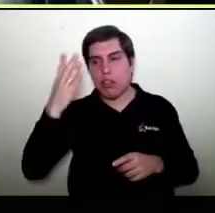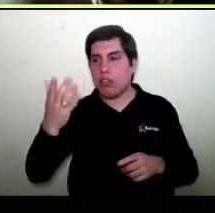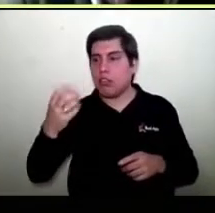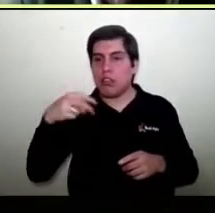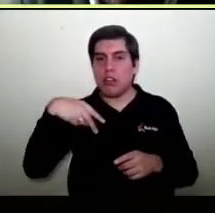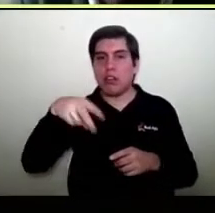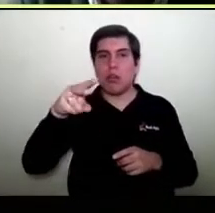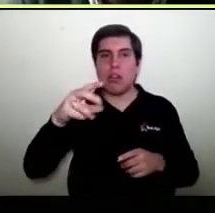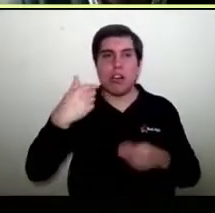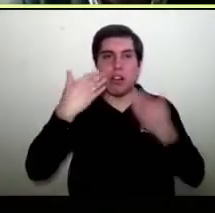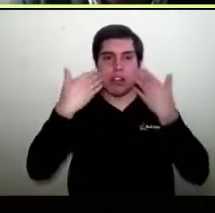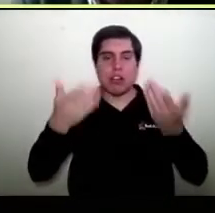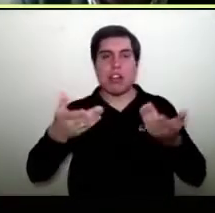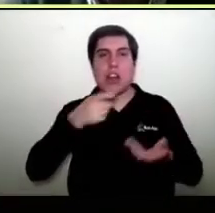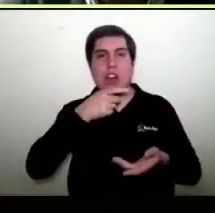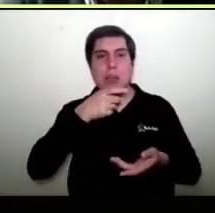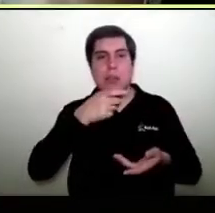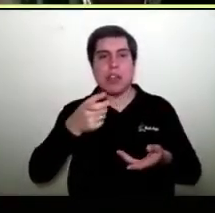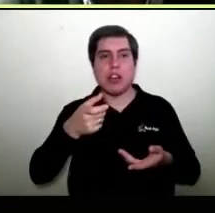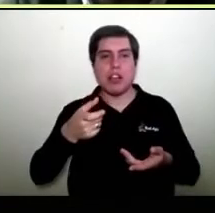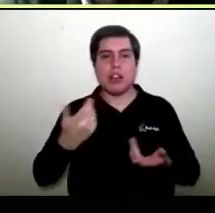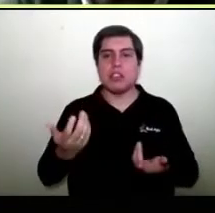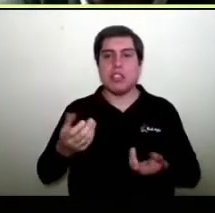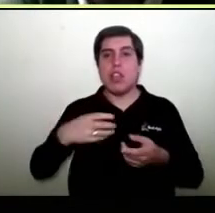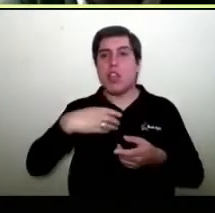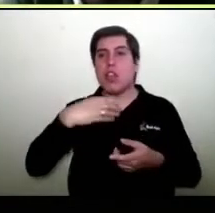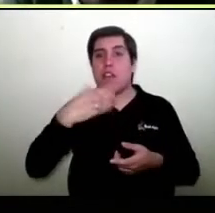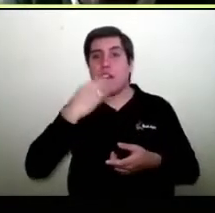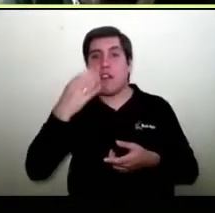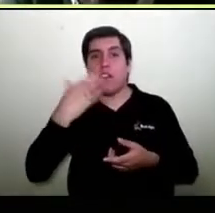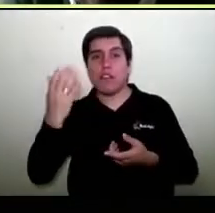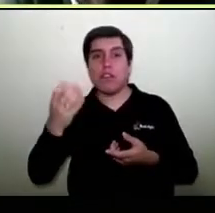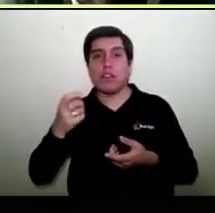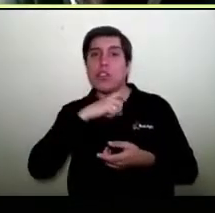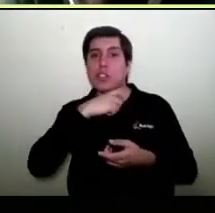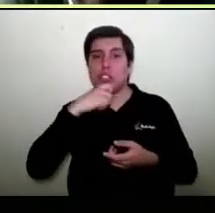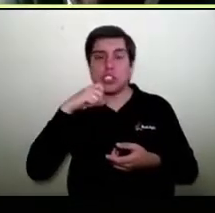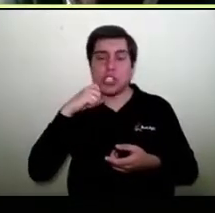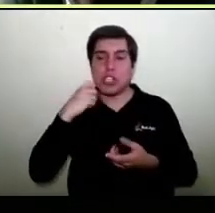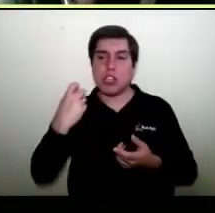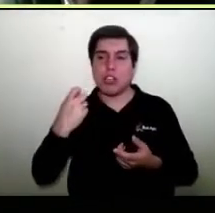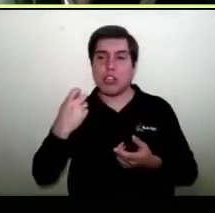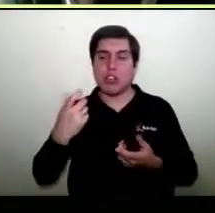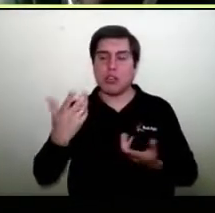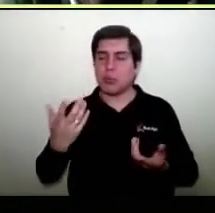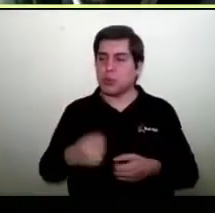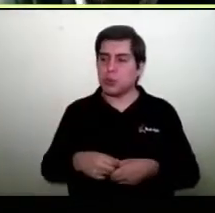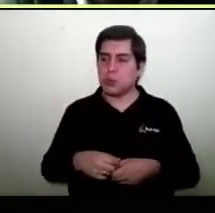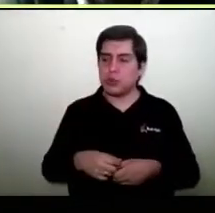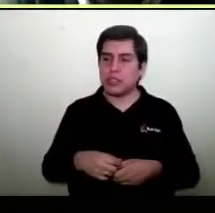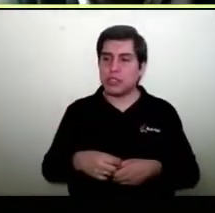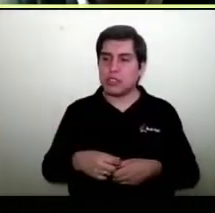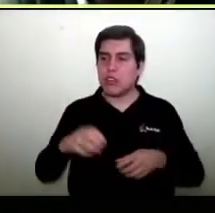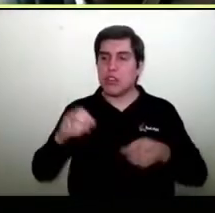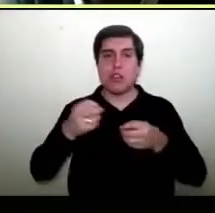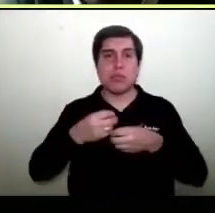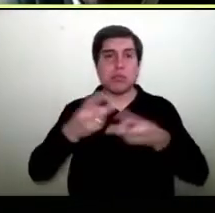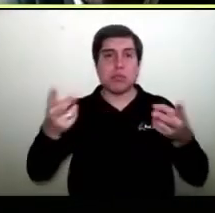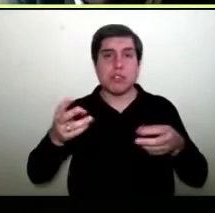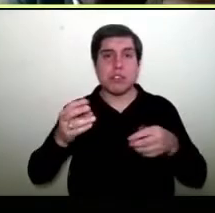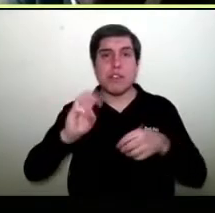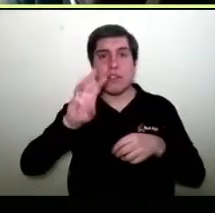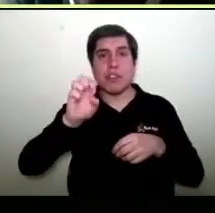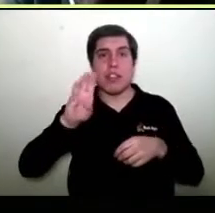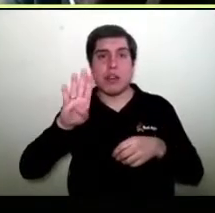regalo las baterías o el caso de los frutos secos te regalo las nueces o el caso de la publicidad te regalo el sitio web